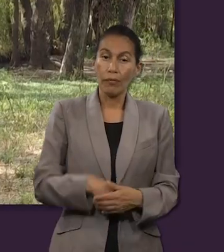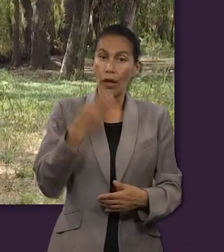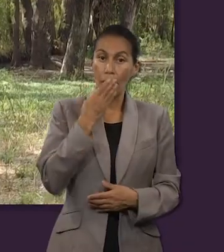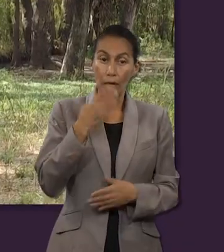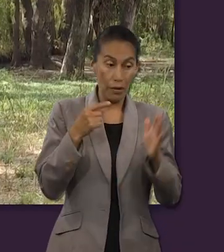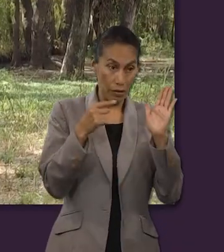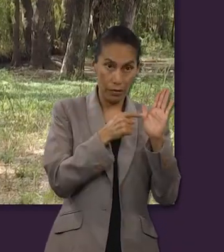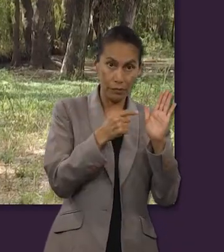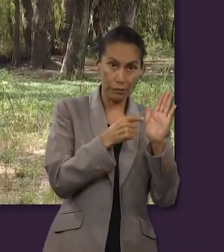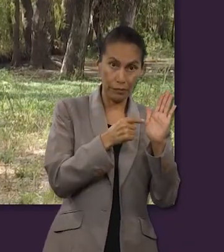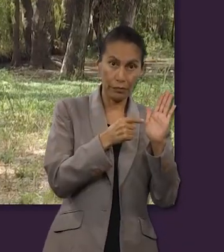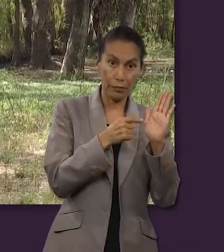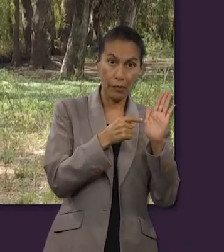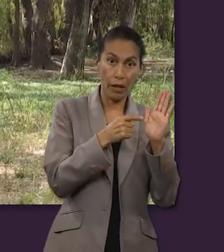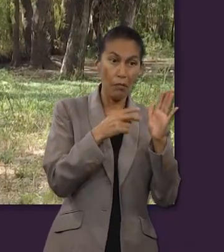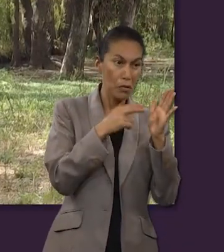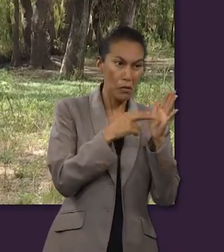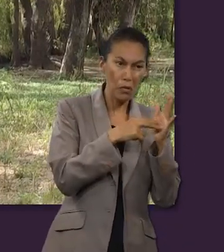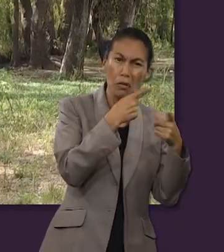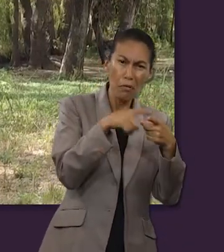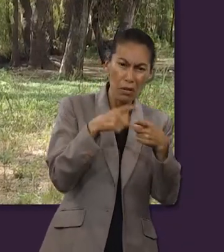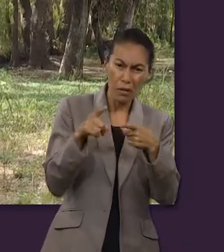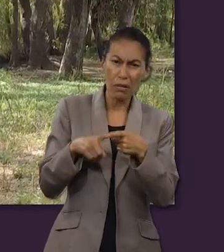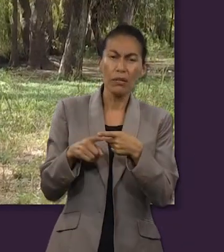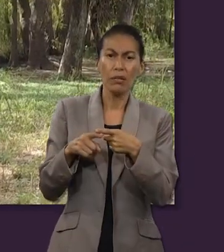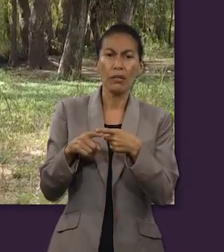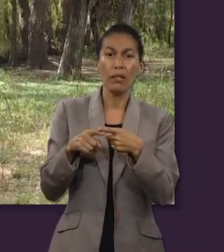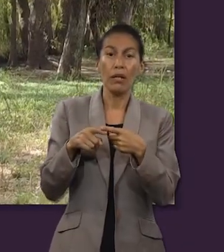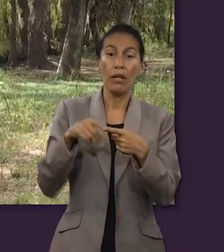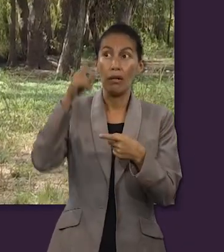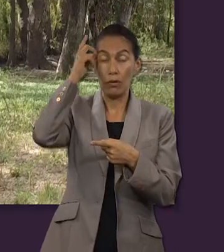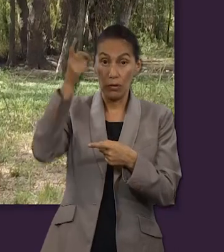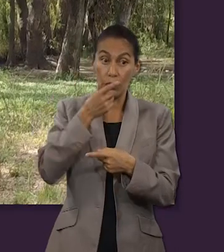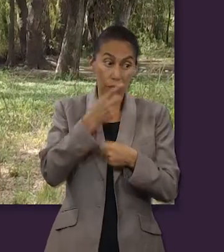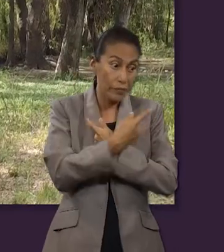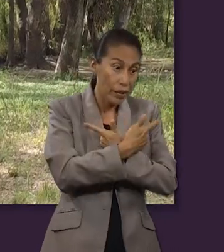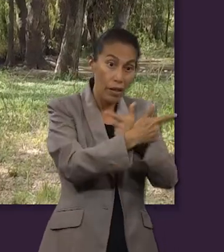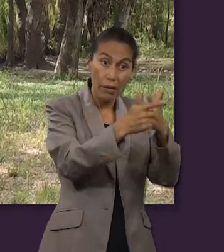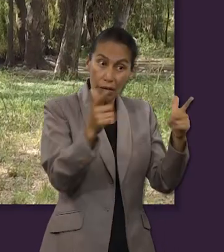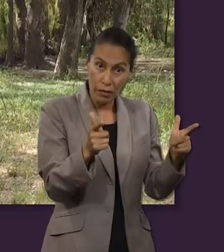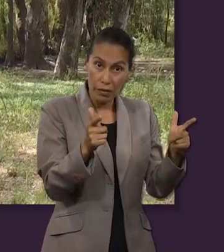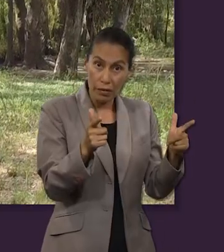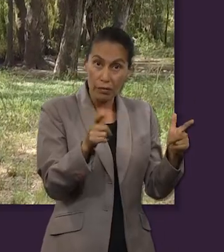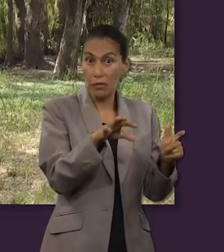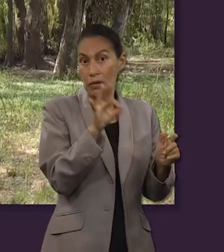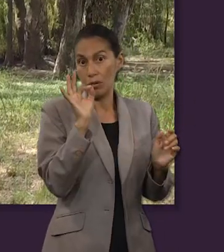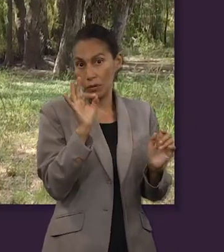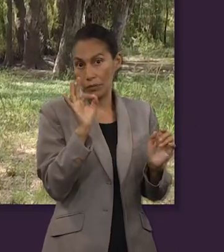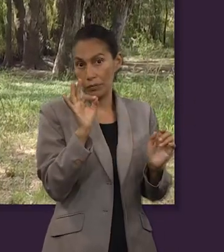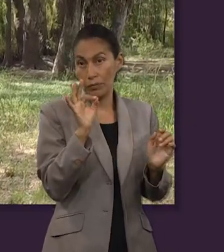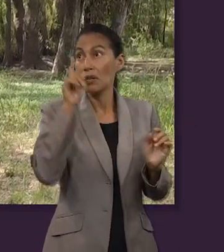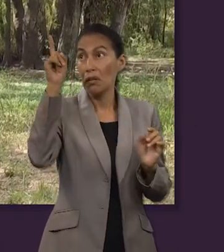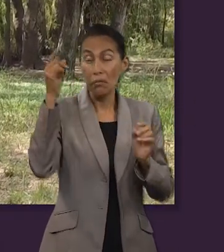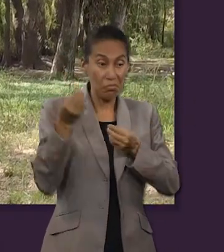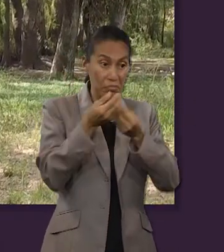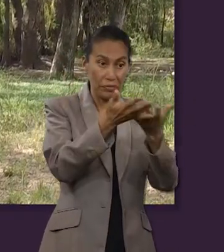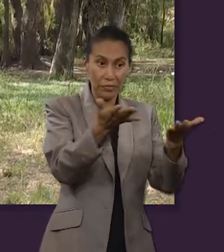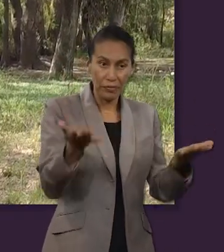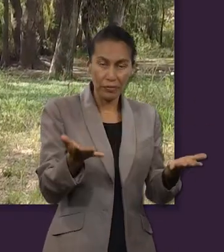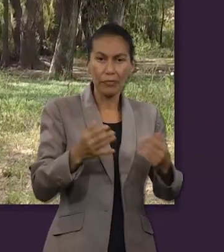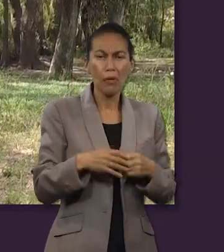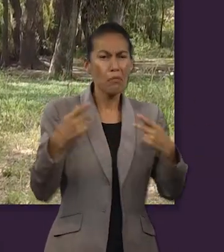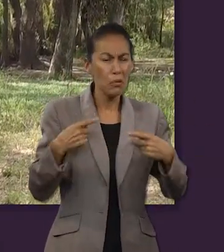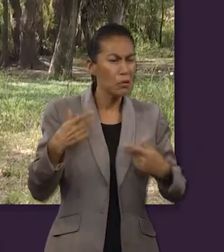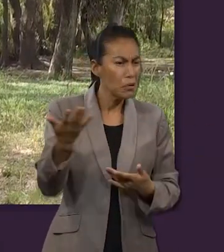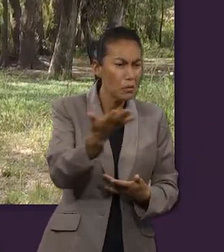en las sagradas escrituras hay muchas referencias a libre albedrío, la libertad que Dios le dio a sus